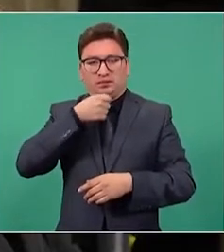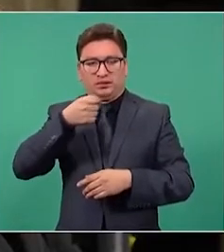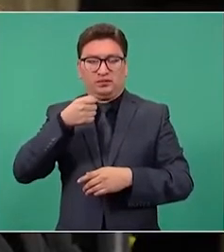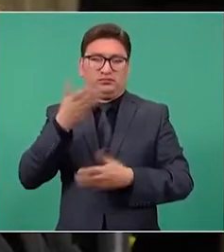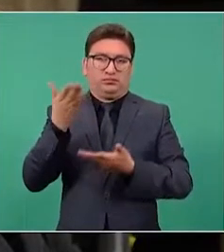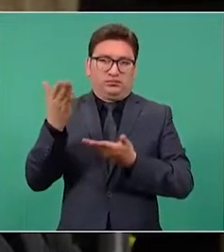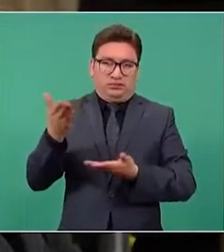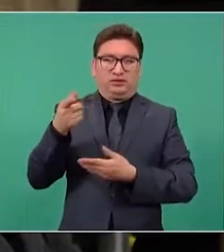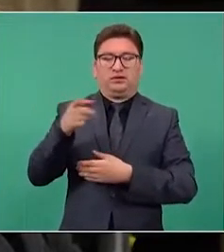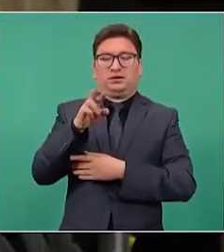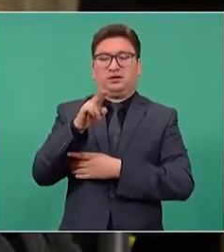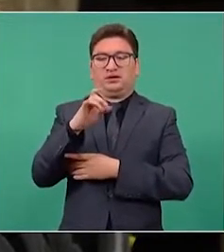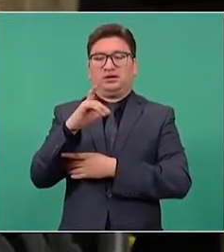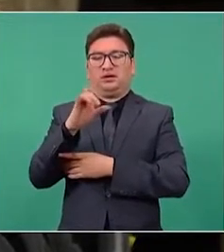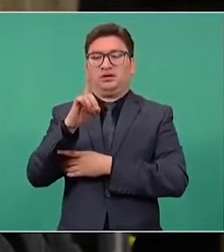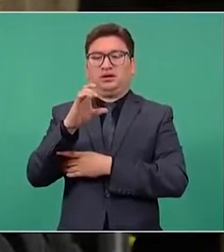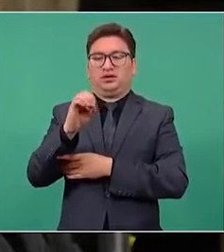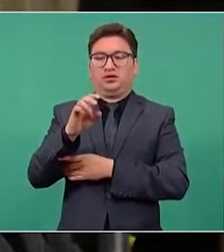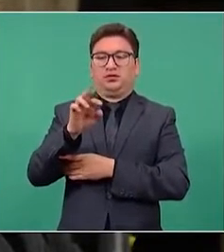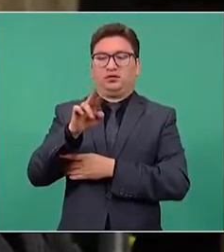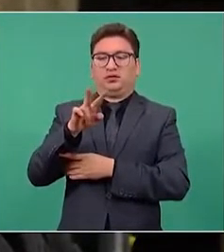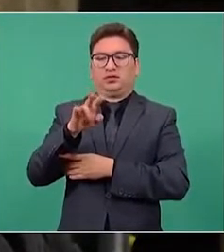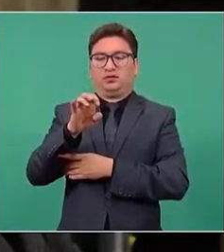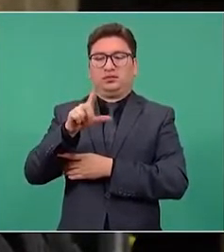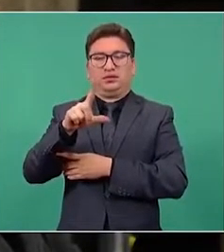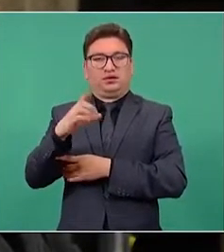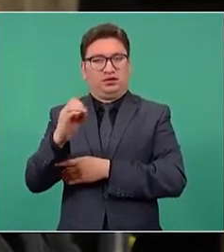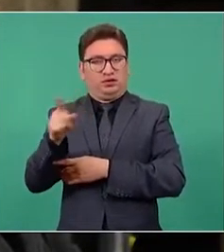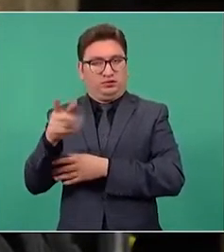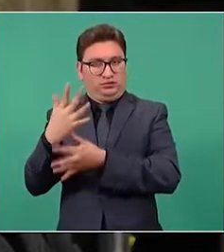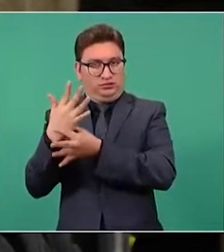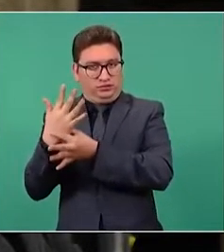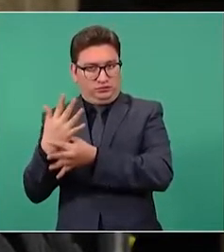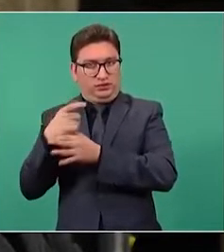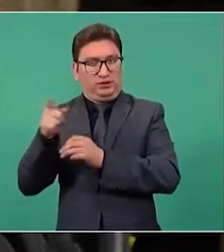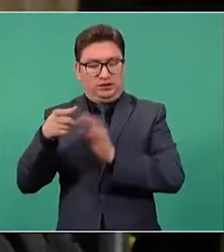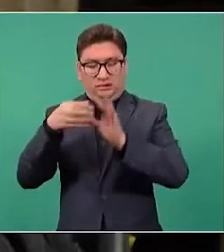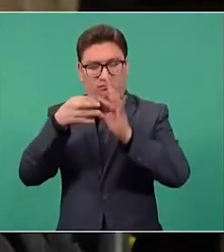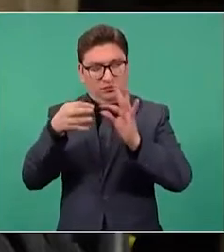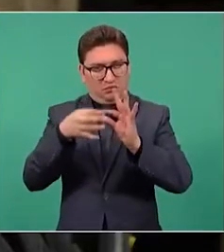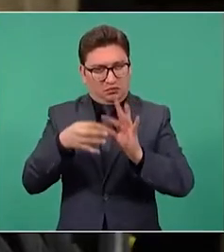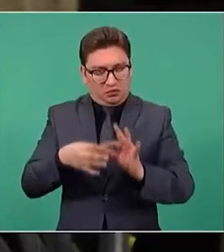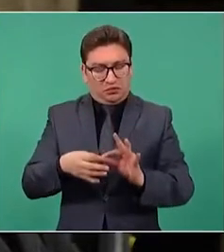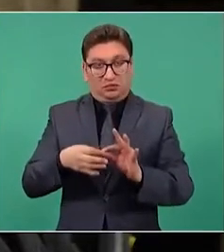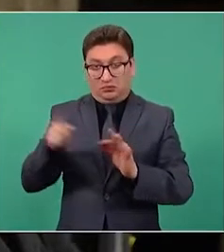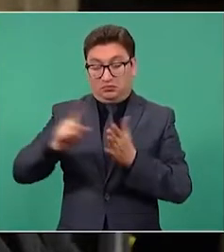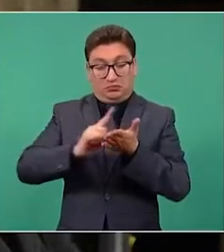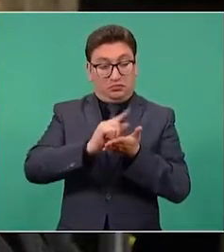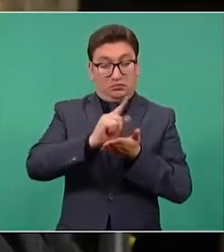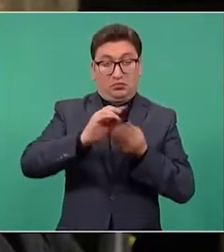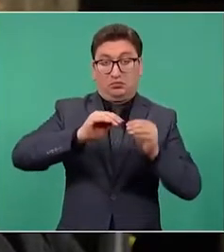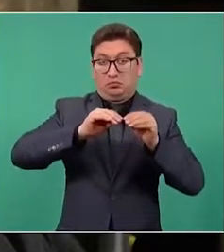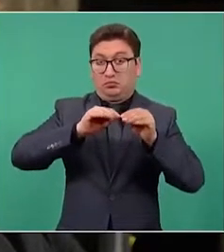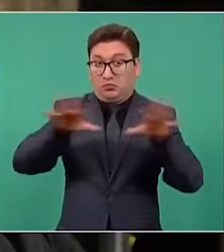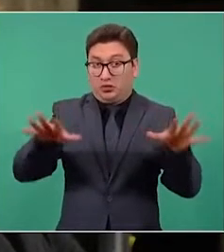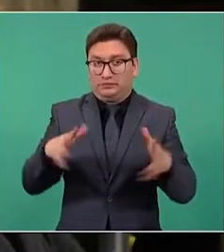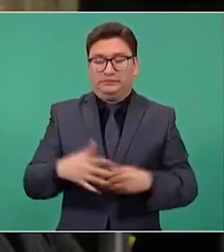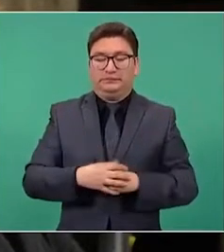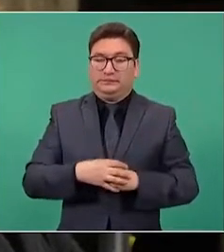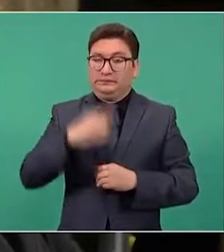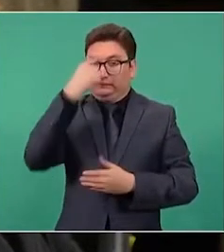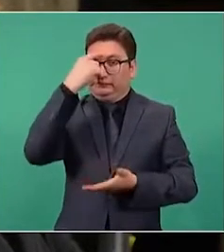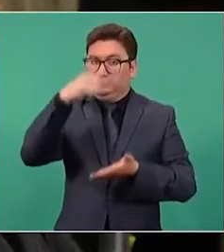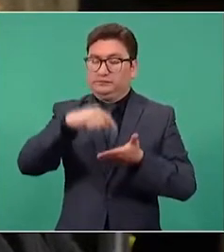periodista Ricardo Ravelo haya publicado estos tuits, me parece que es una cuestión muy